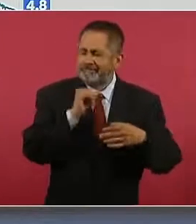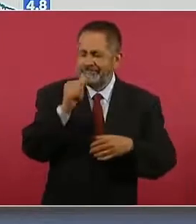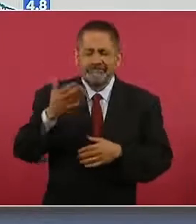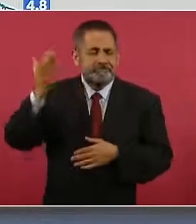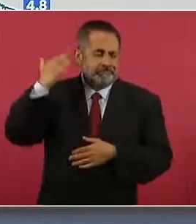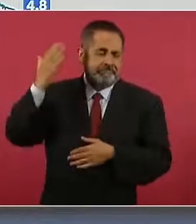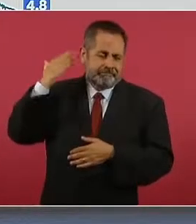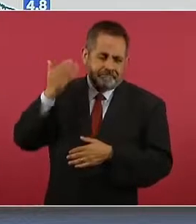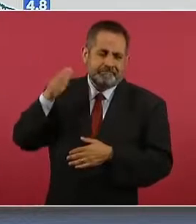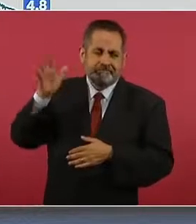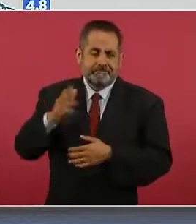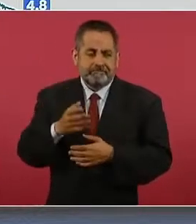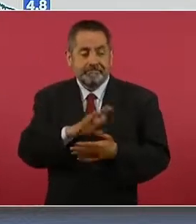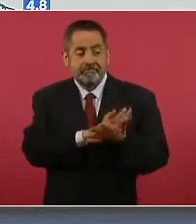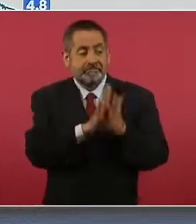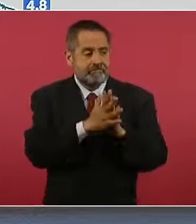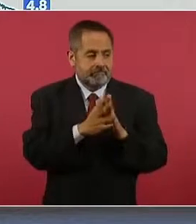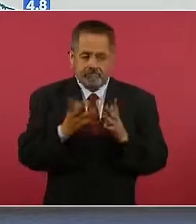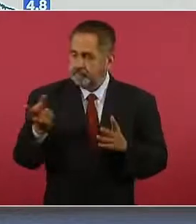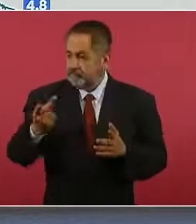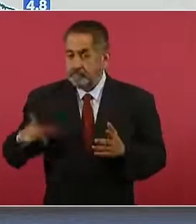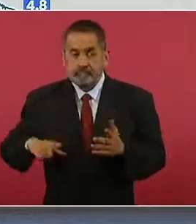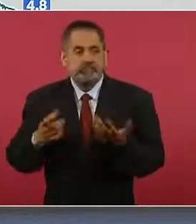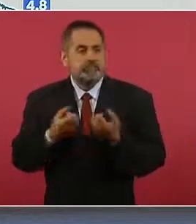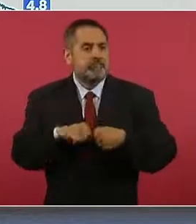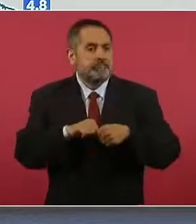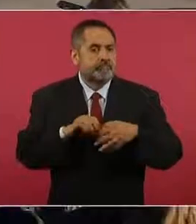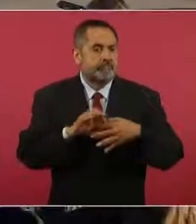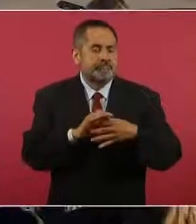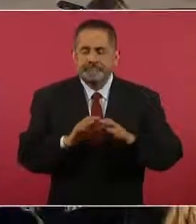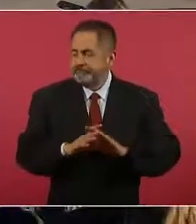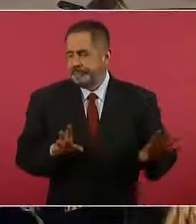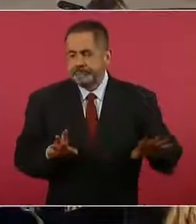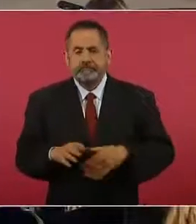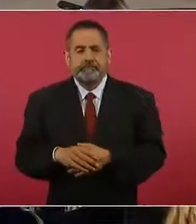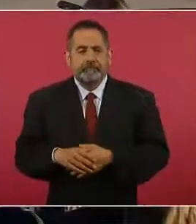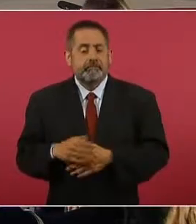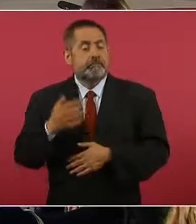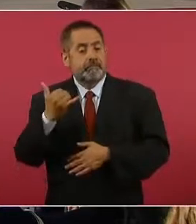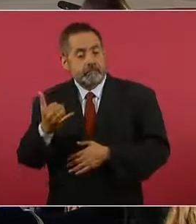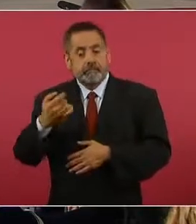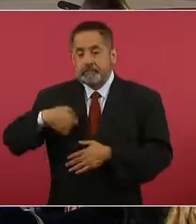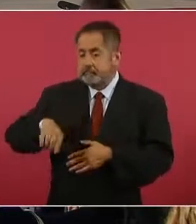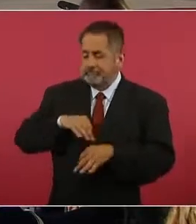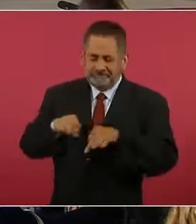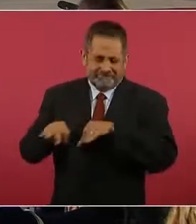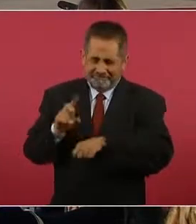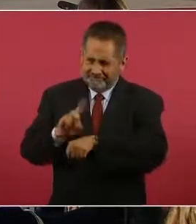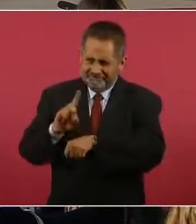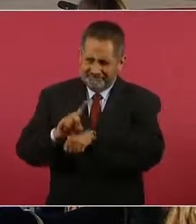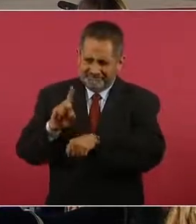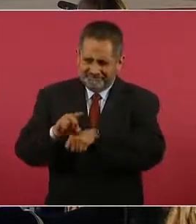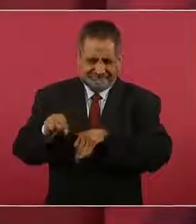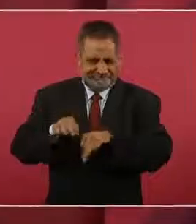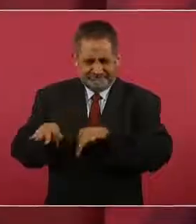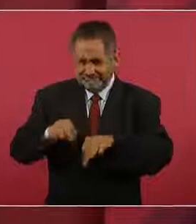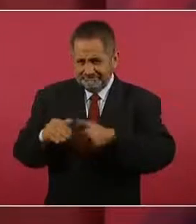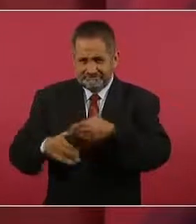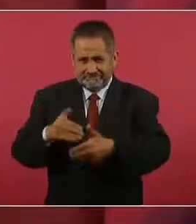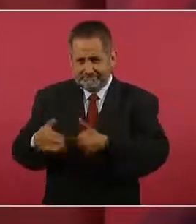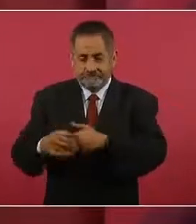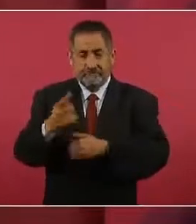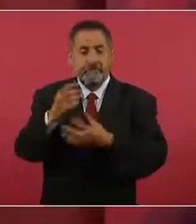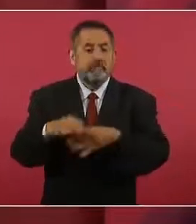anteriormente. Y lo otro, que trabajamos todos los días y lo más importante,